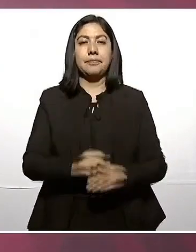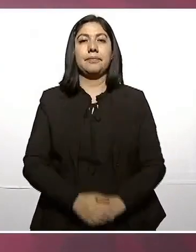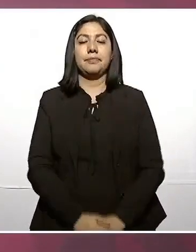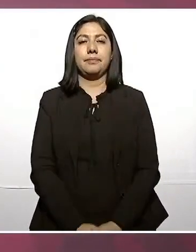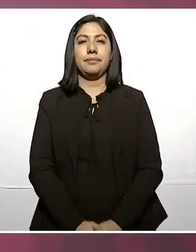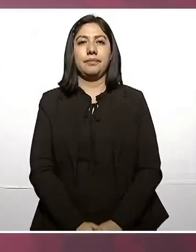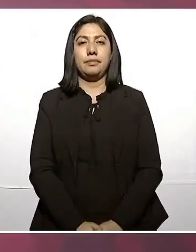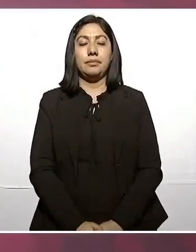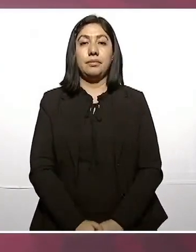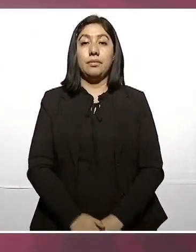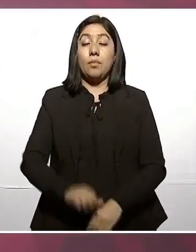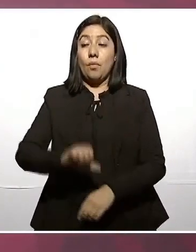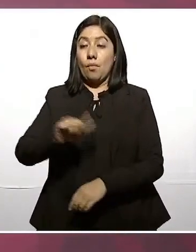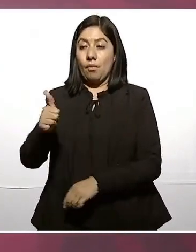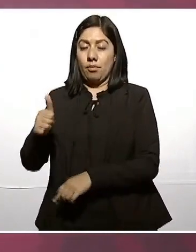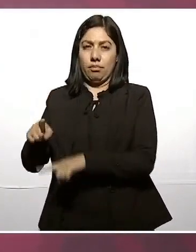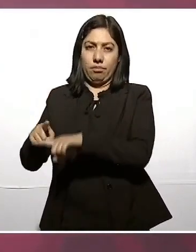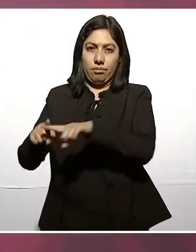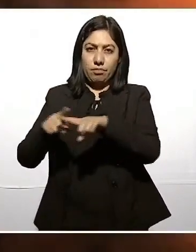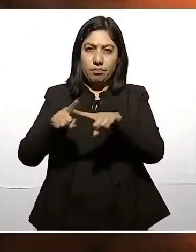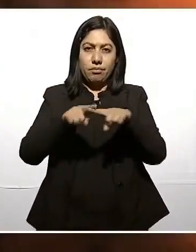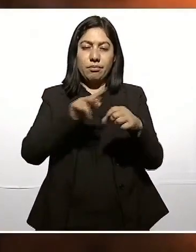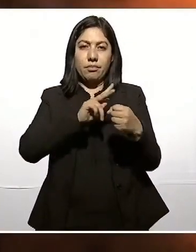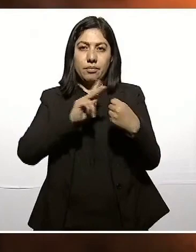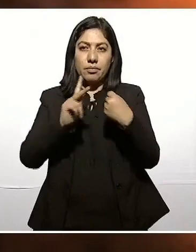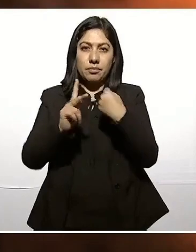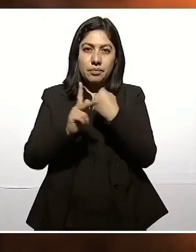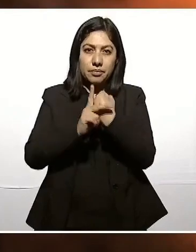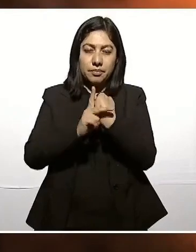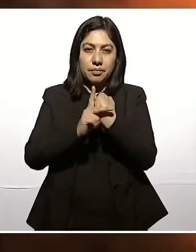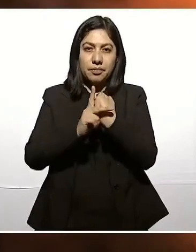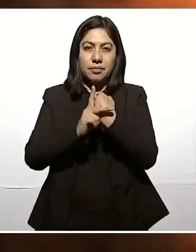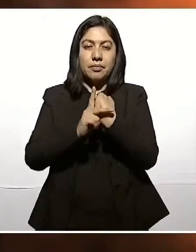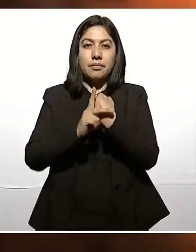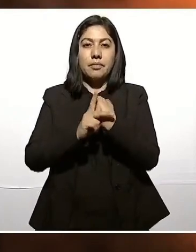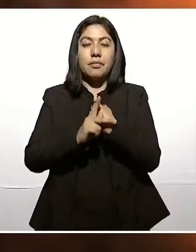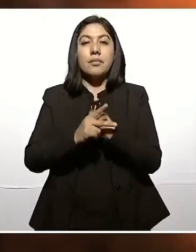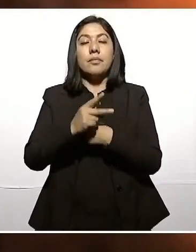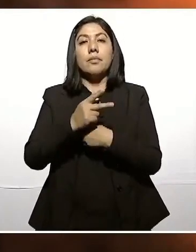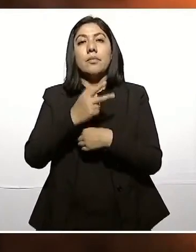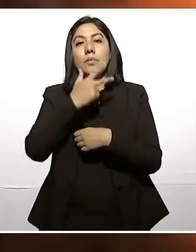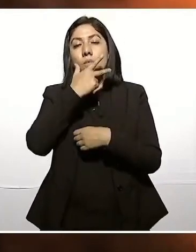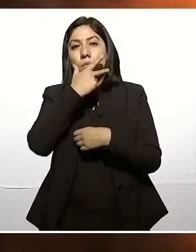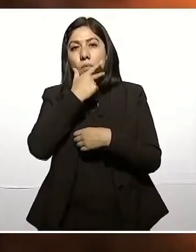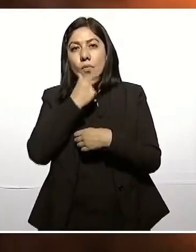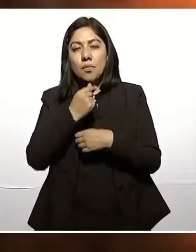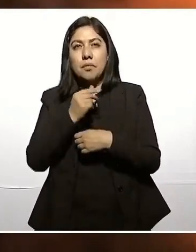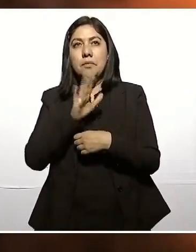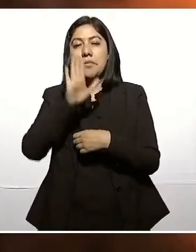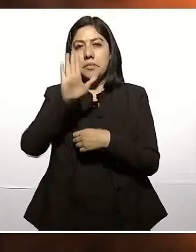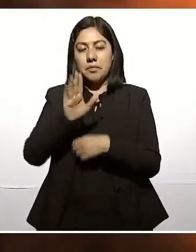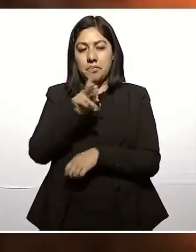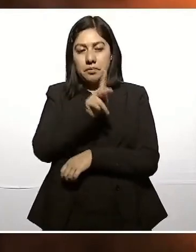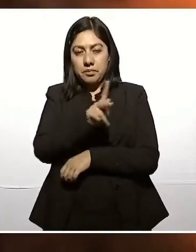países hombres como Miguel Hidalgo.